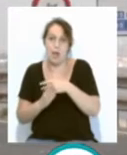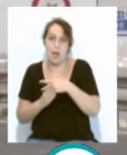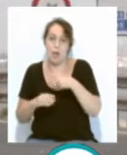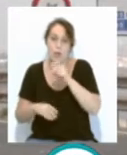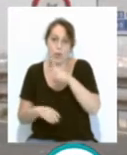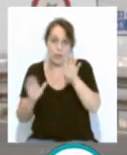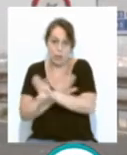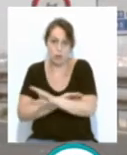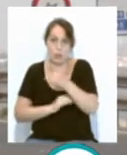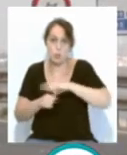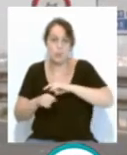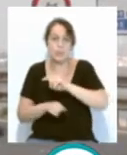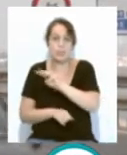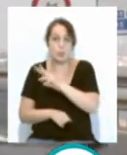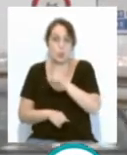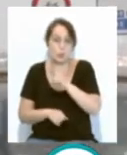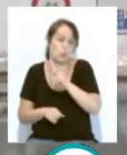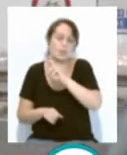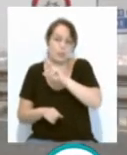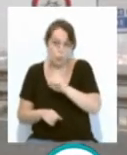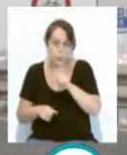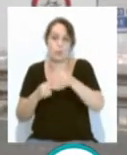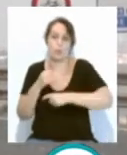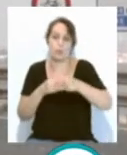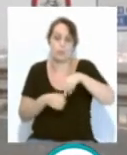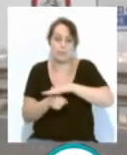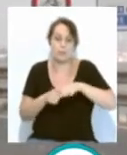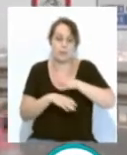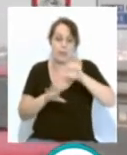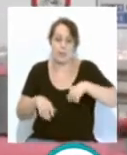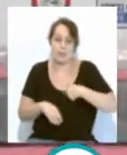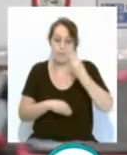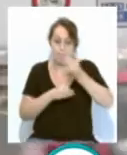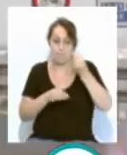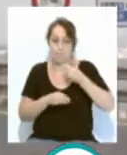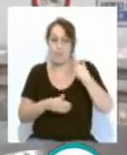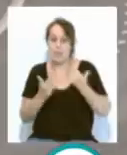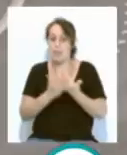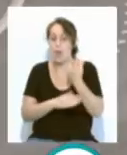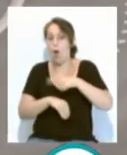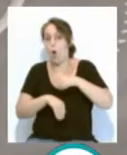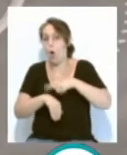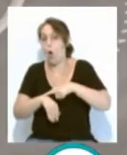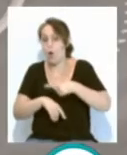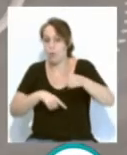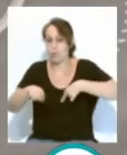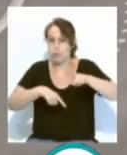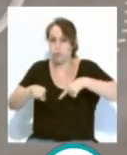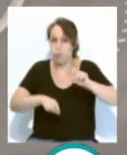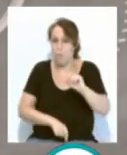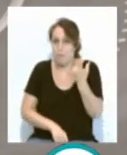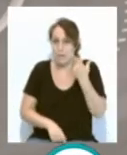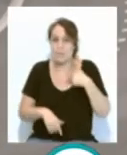horas del lunes 31 de agosto, la provincia de Cádiz cuenta con la previsión sobre los días y horas de mayor intensidad de tráfico,